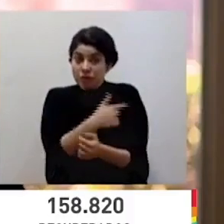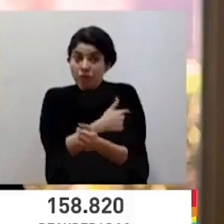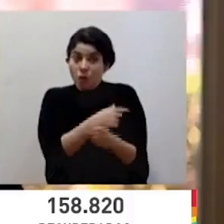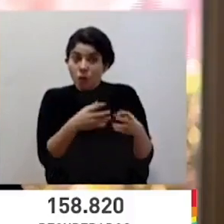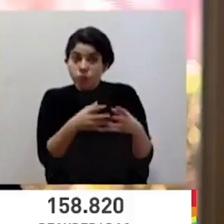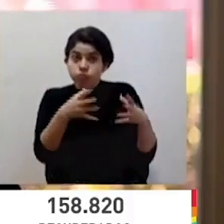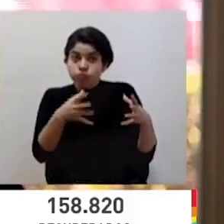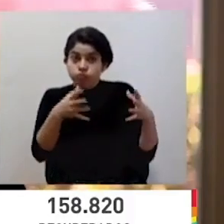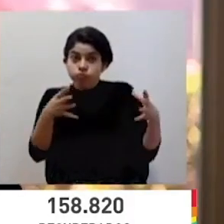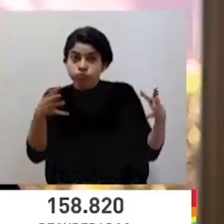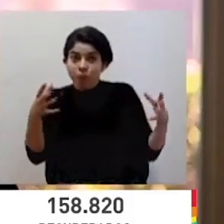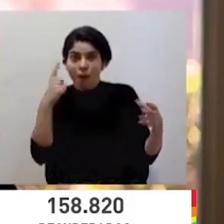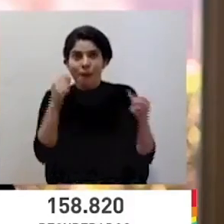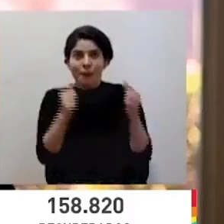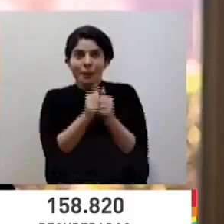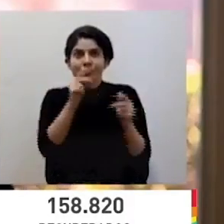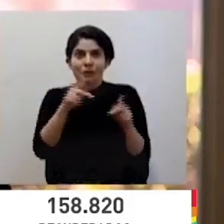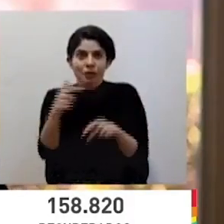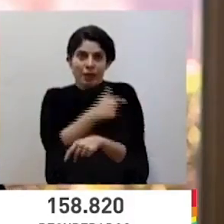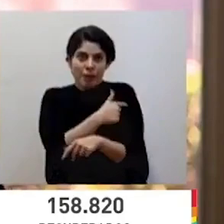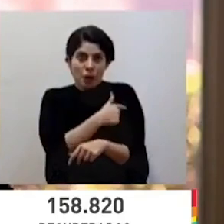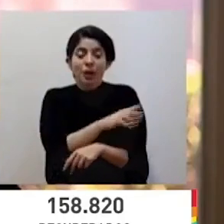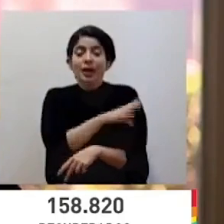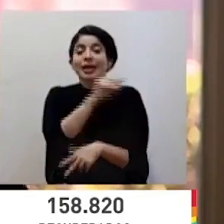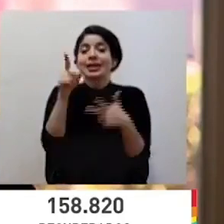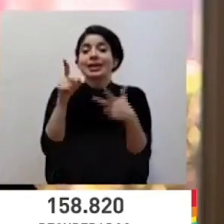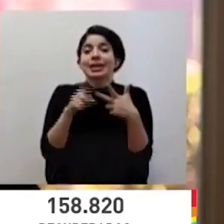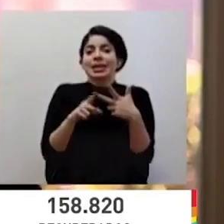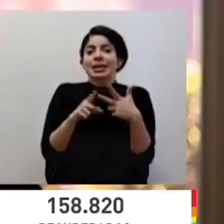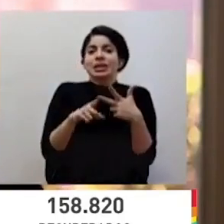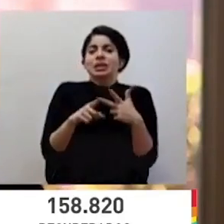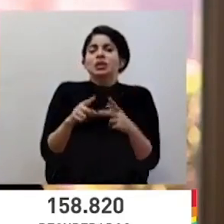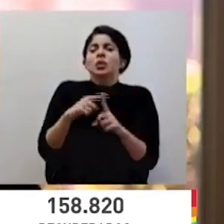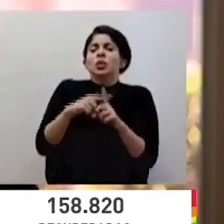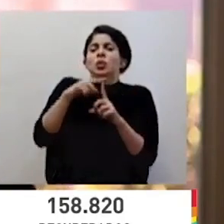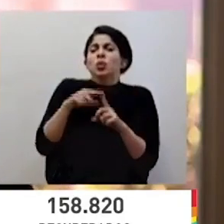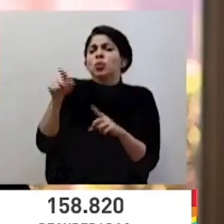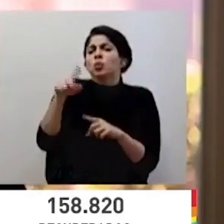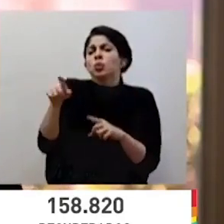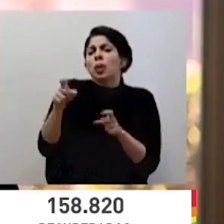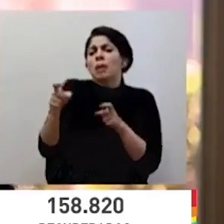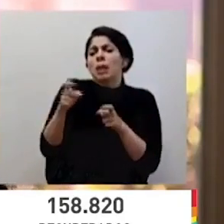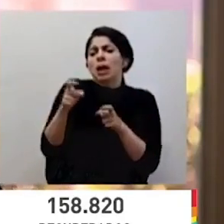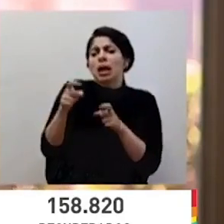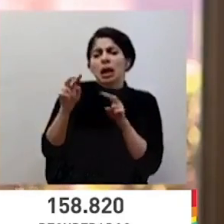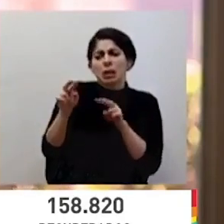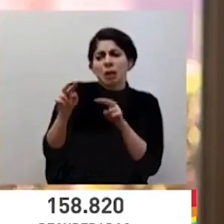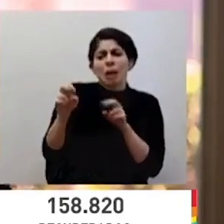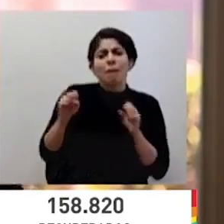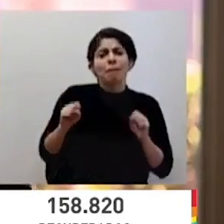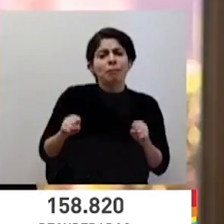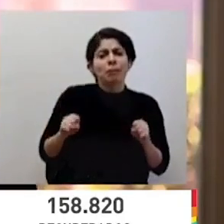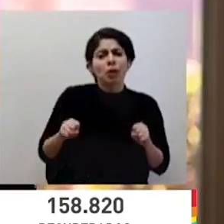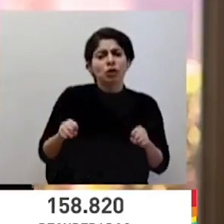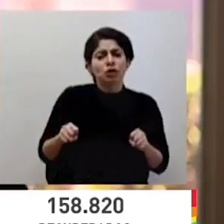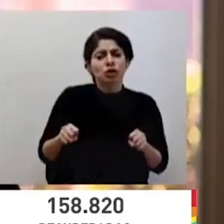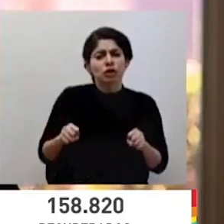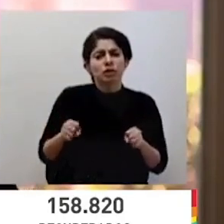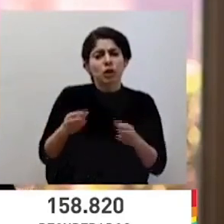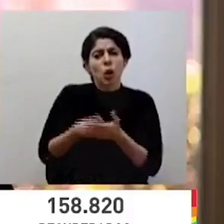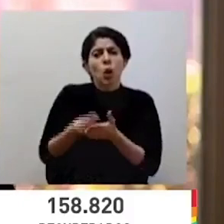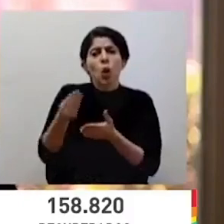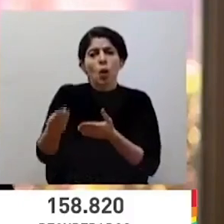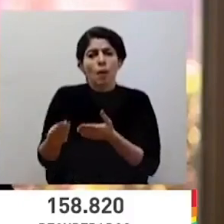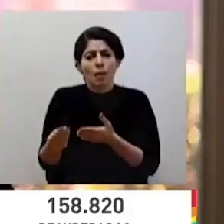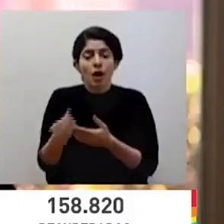a más población? Y tercero, ¿hasta dónde ustedes están manejando la posibilidad de adquirir,